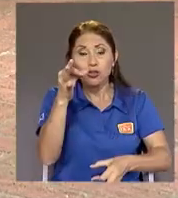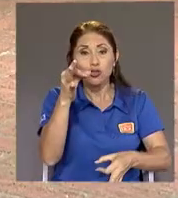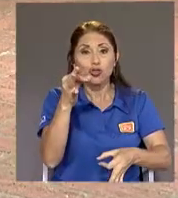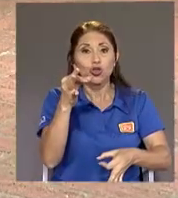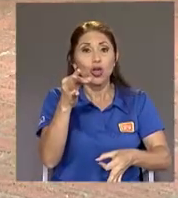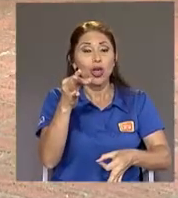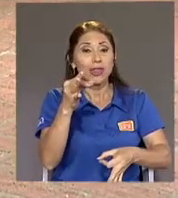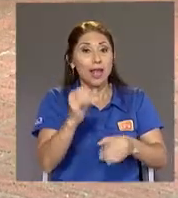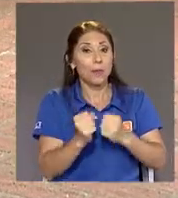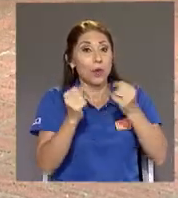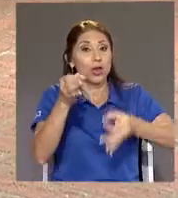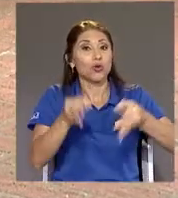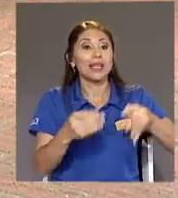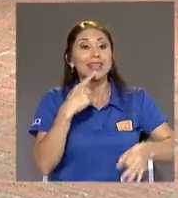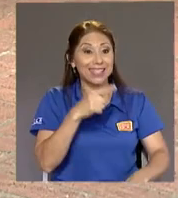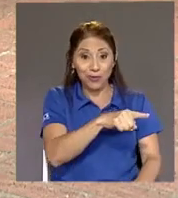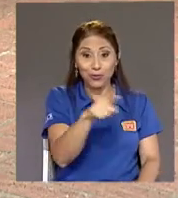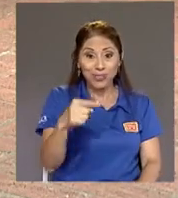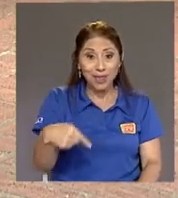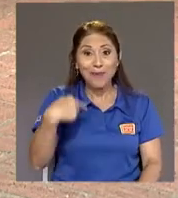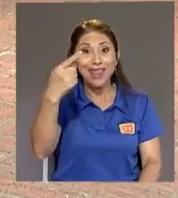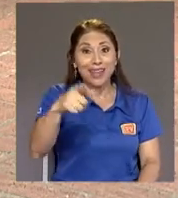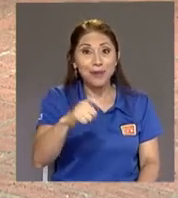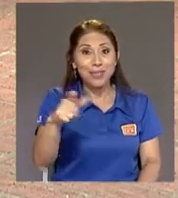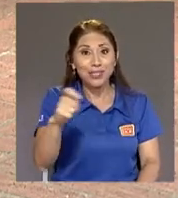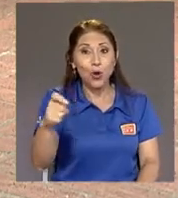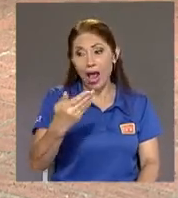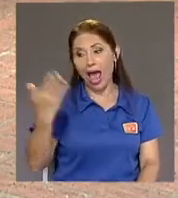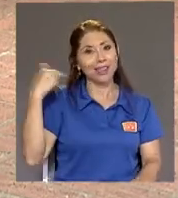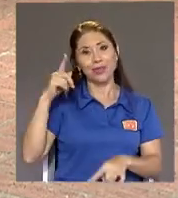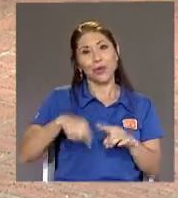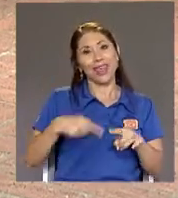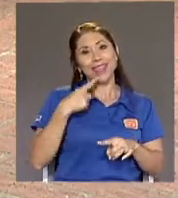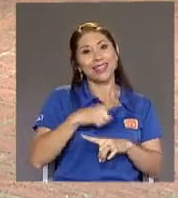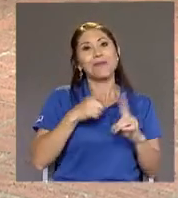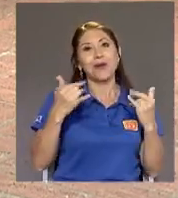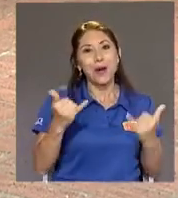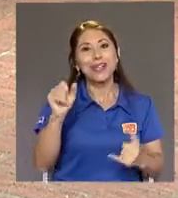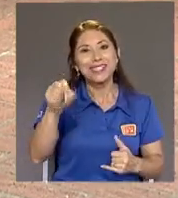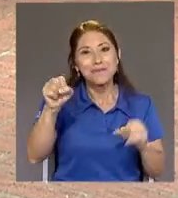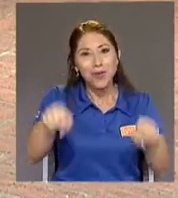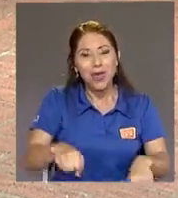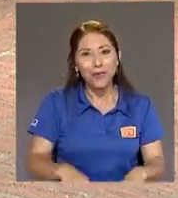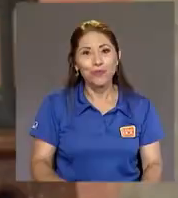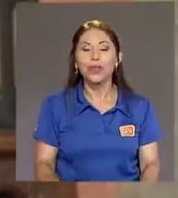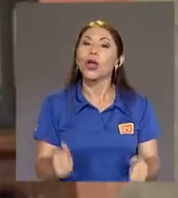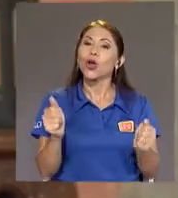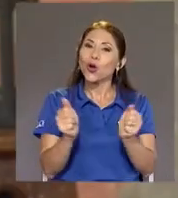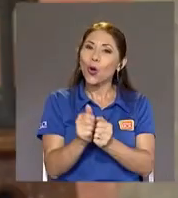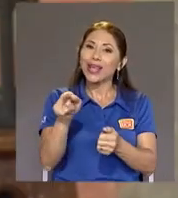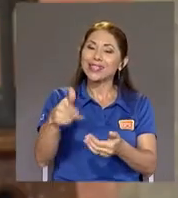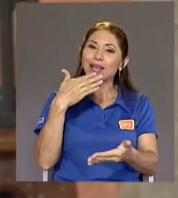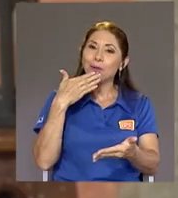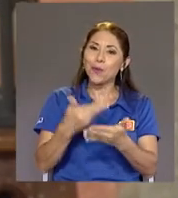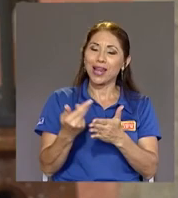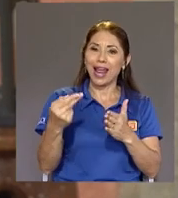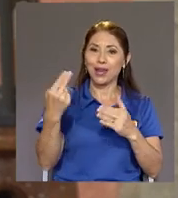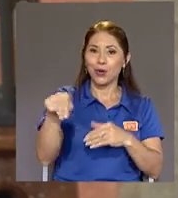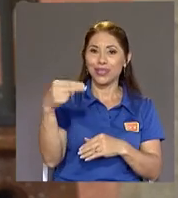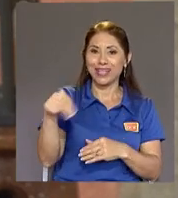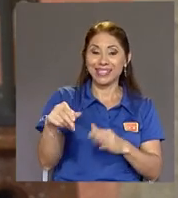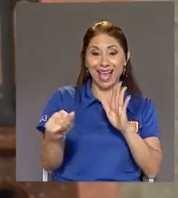Yo antes no lo podía Poder decir Ahora si puedo Con esa Buena noticia De que la asamblea Legislativa Hizo algo